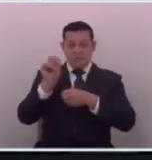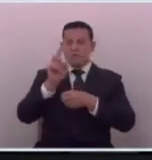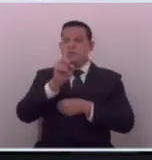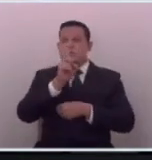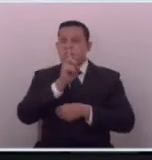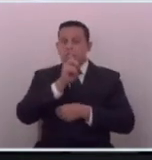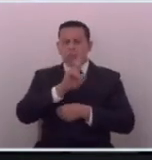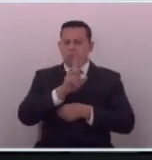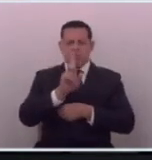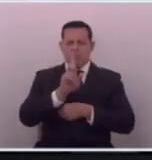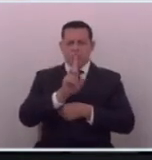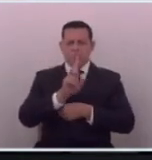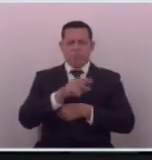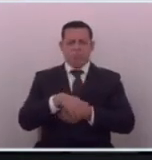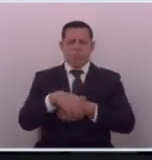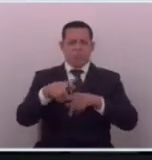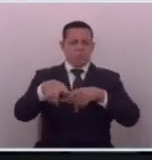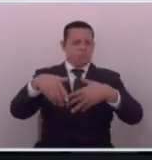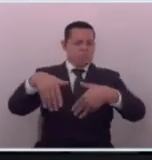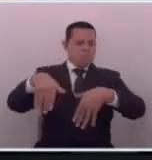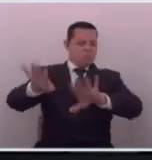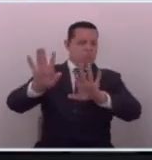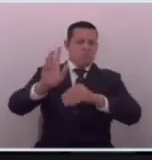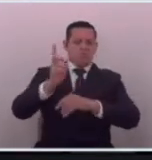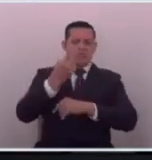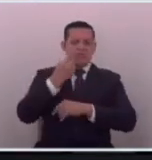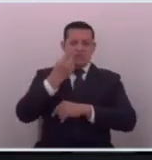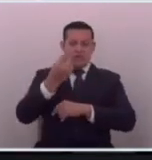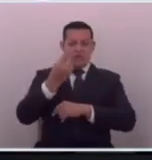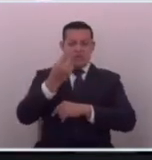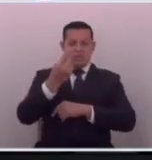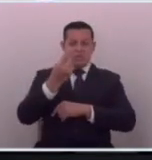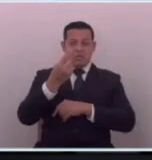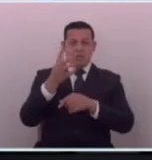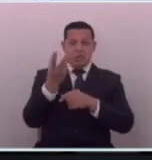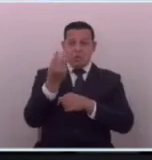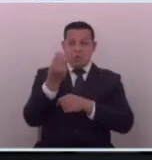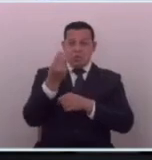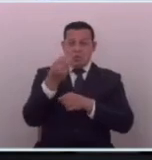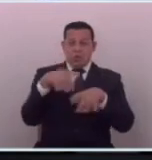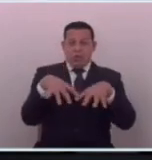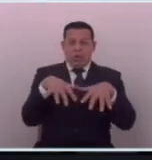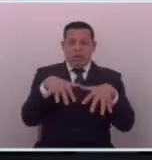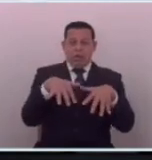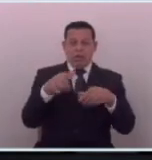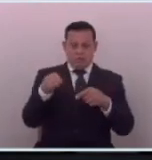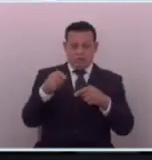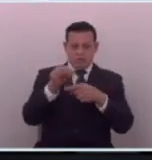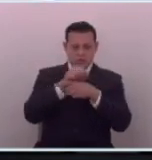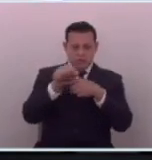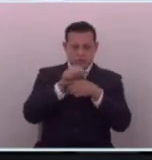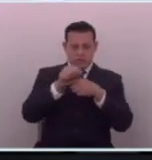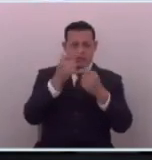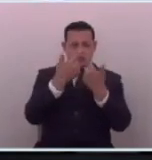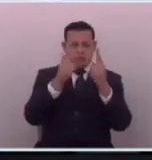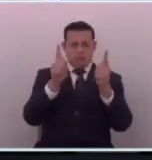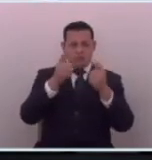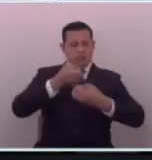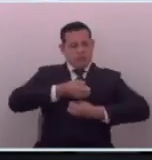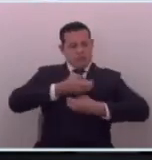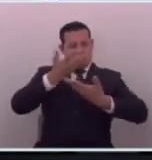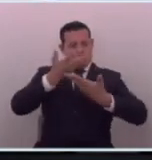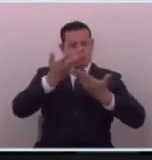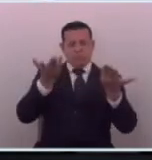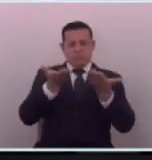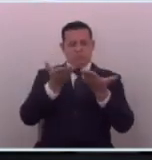e insisto yo no les veo temblando las piernas porque están ejercitando esa libertad de expresión lo